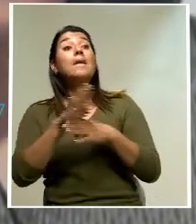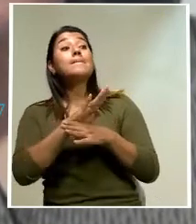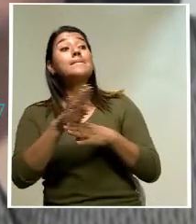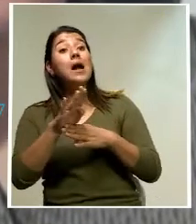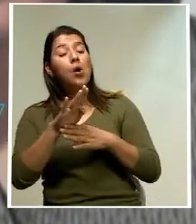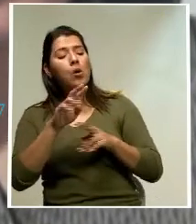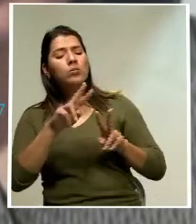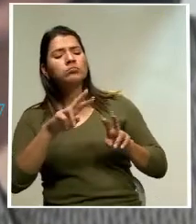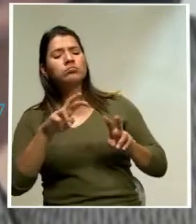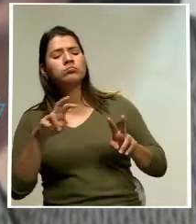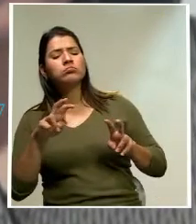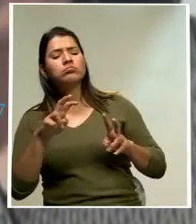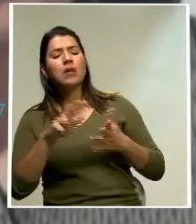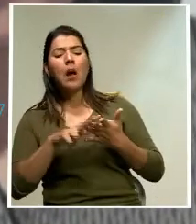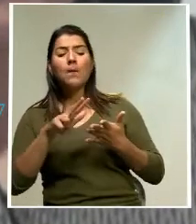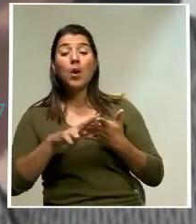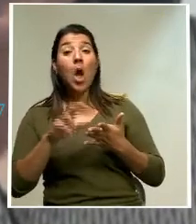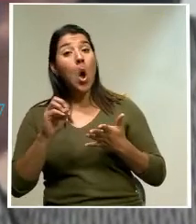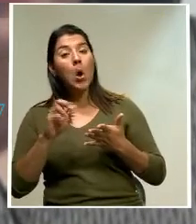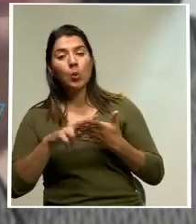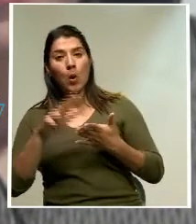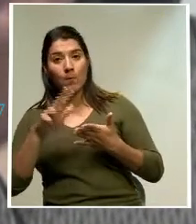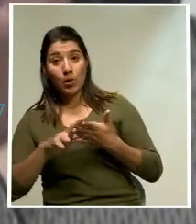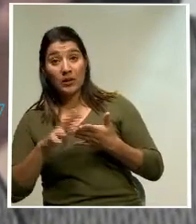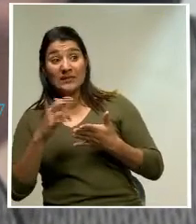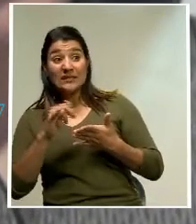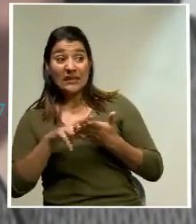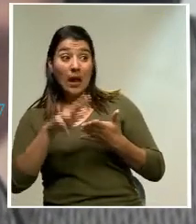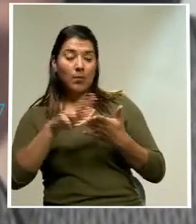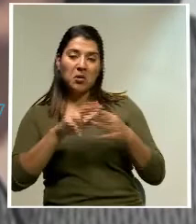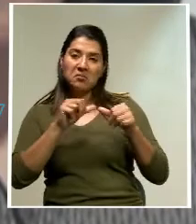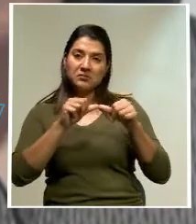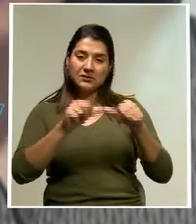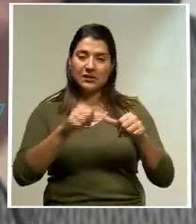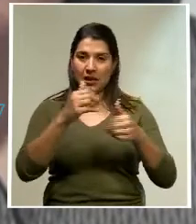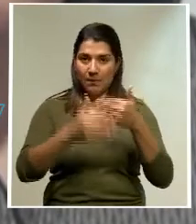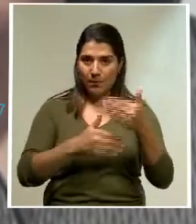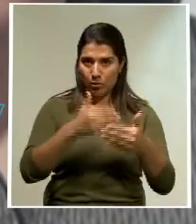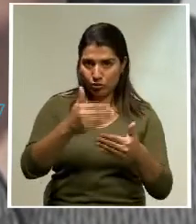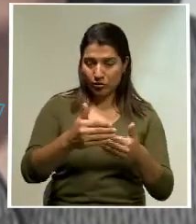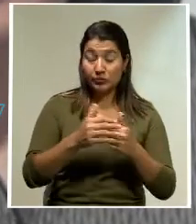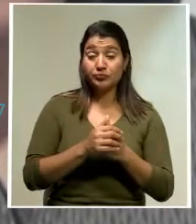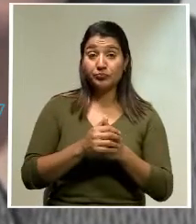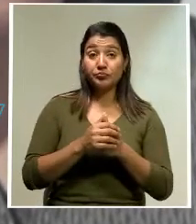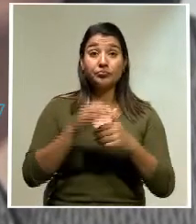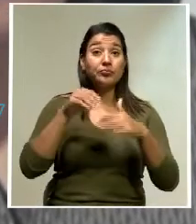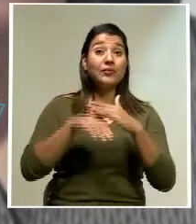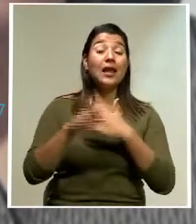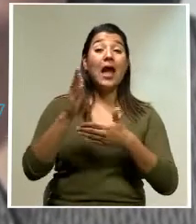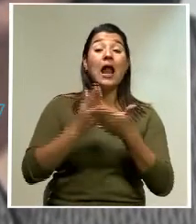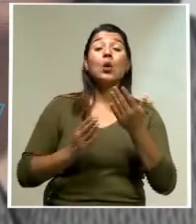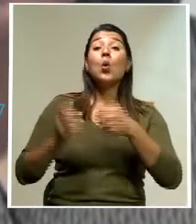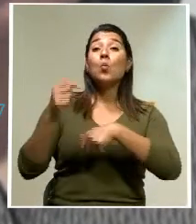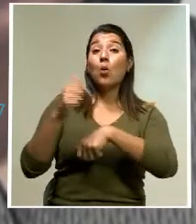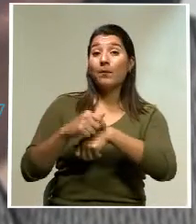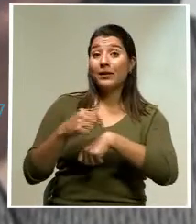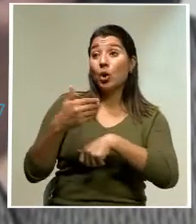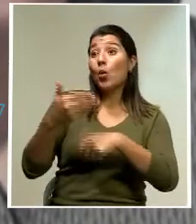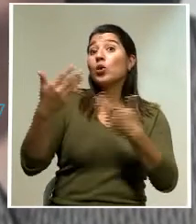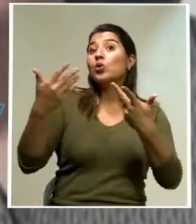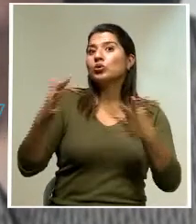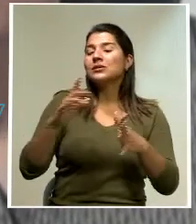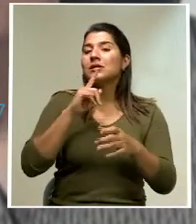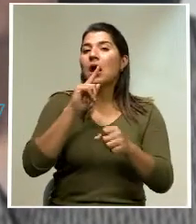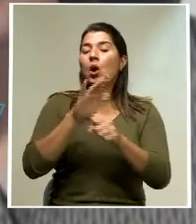continúa, digamos, la ejecución en determinado momento, ya, digamos, cuando se cumplen los